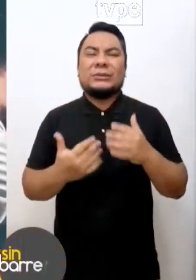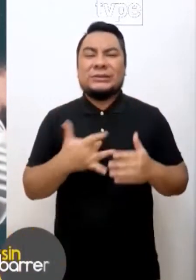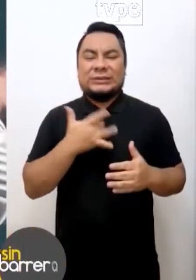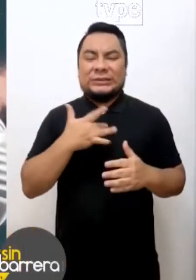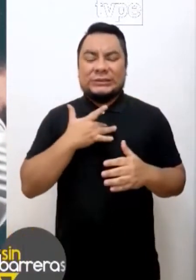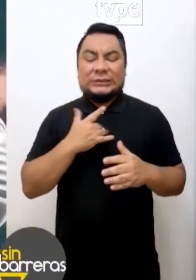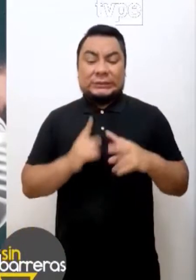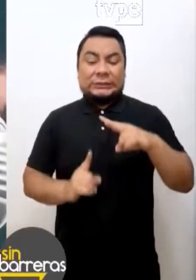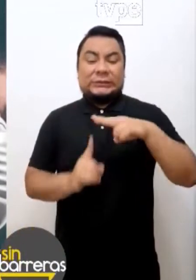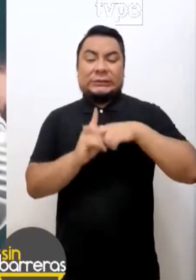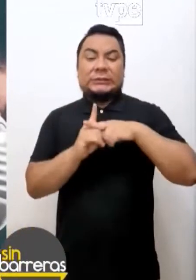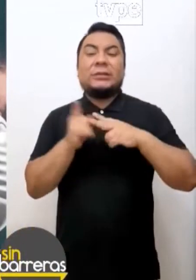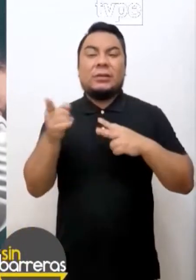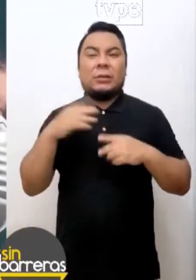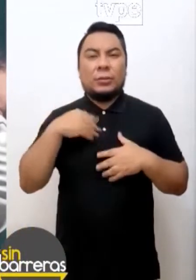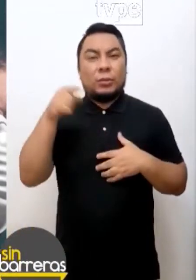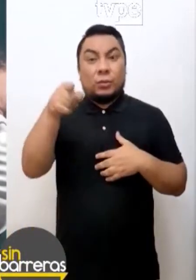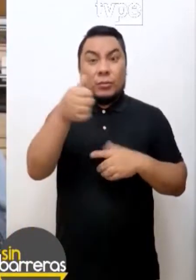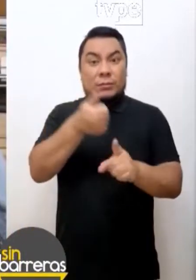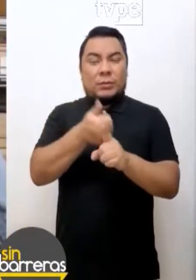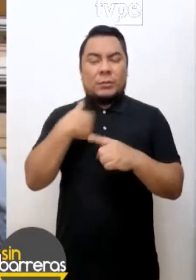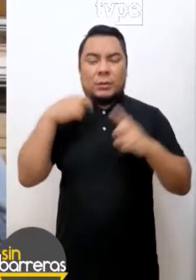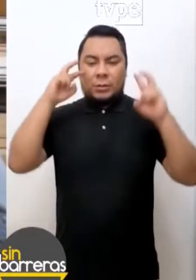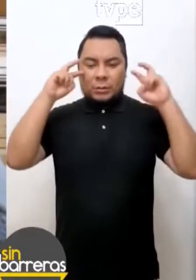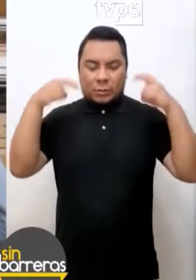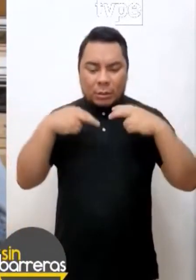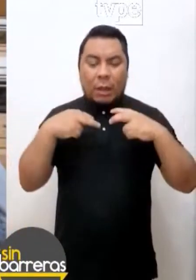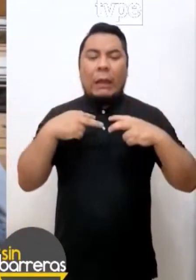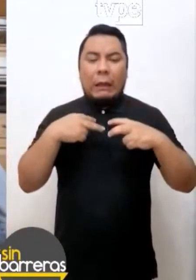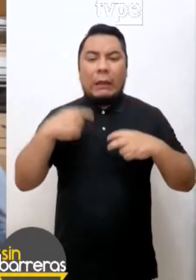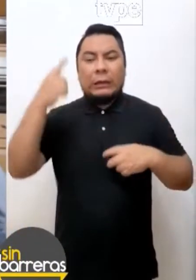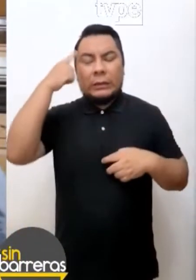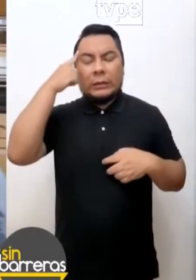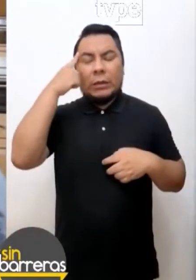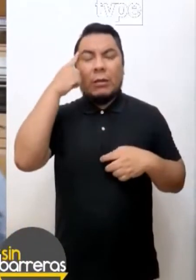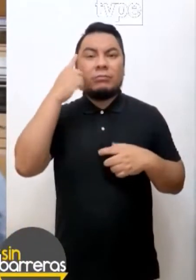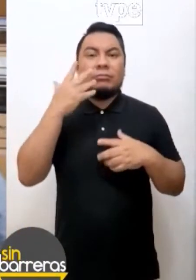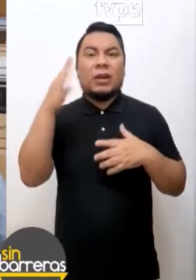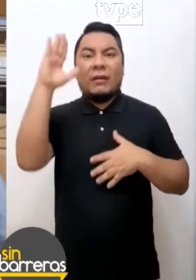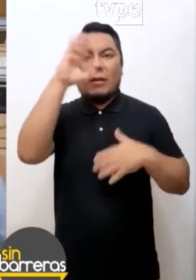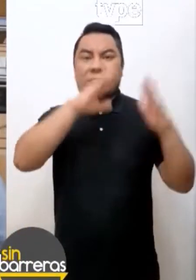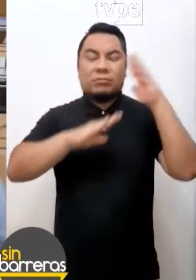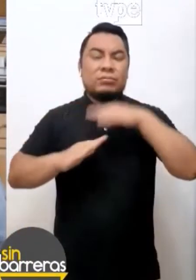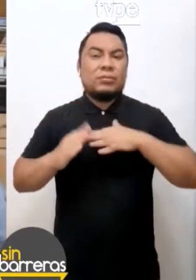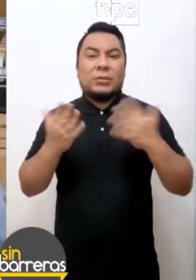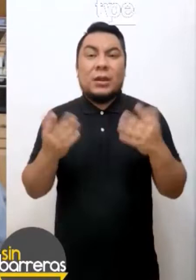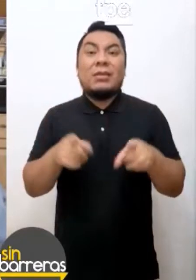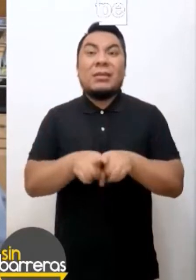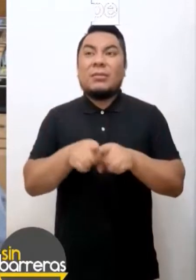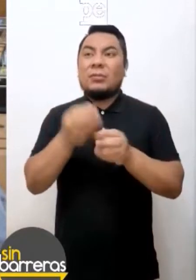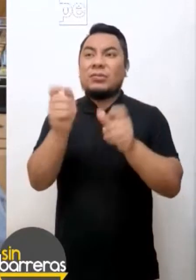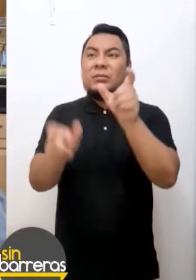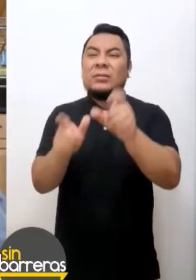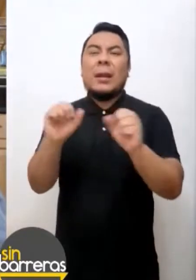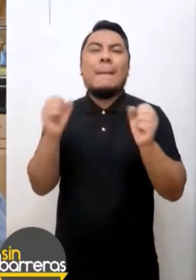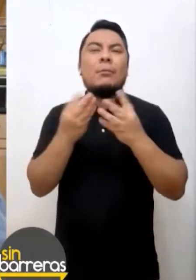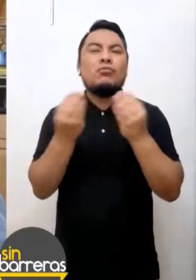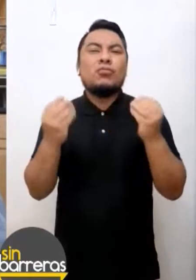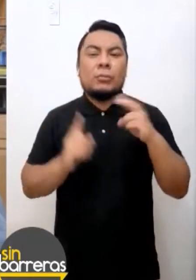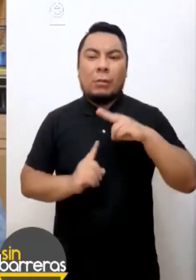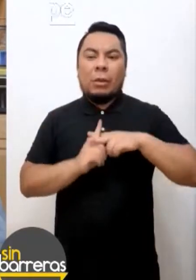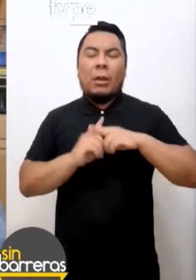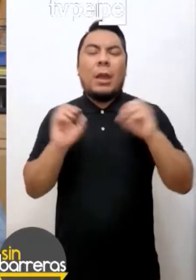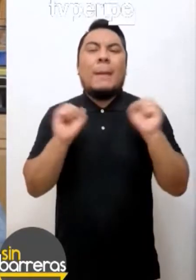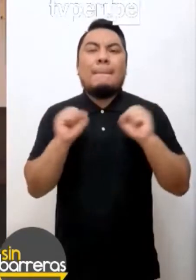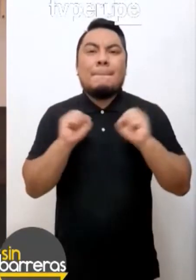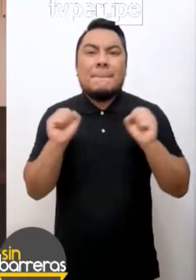Todos esos síntomas pueden ayudarnos nosotros a identificar que están sufriendo alguna crisis, ¿no? Inclusive el síntoma del pánico, ¿no?